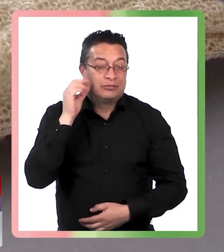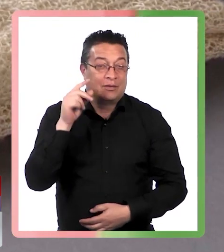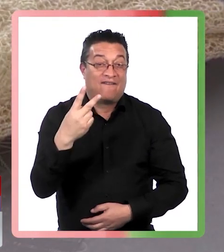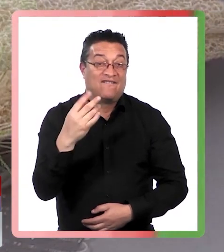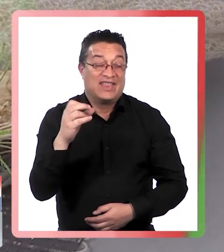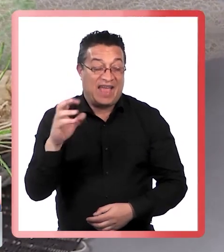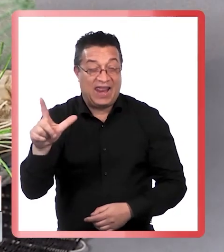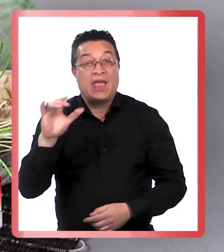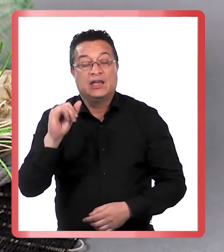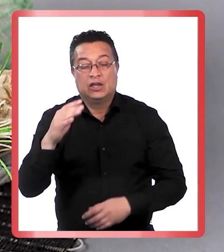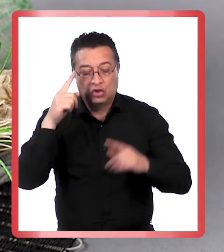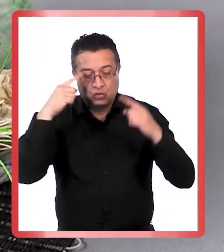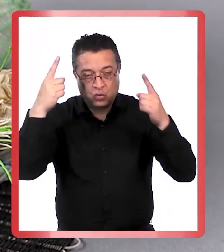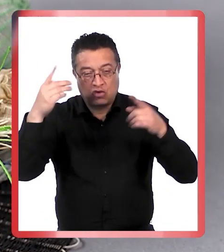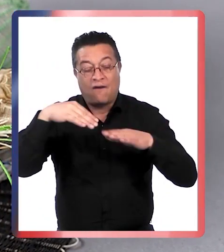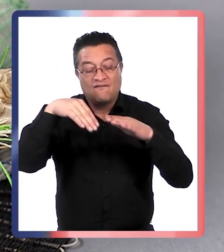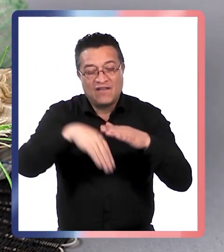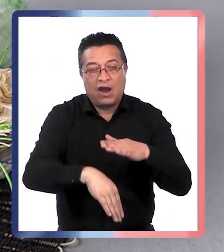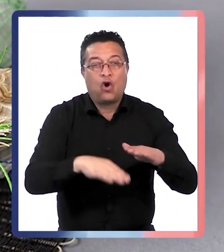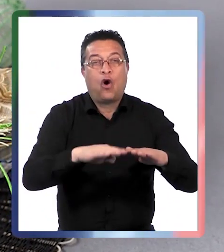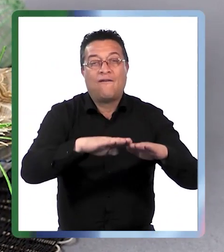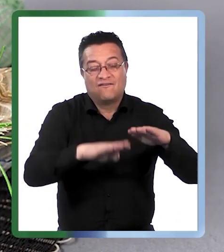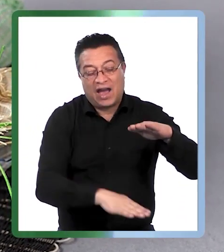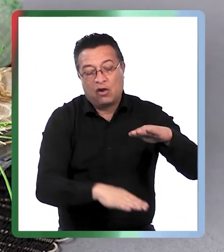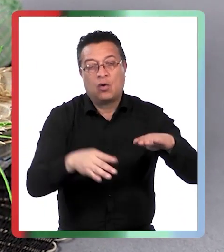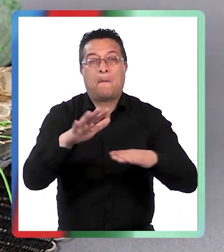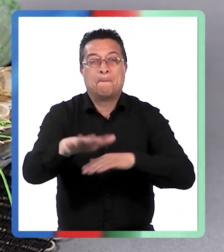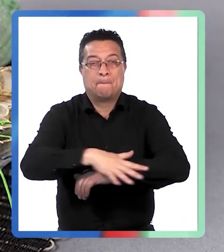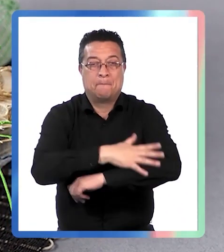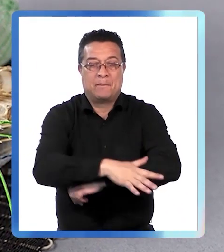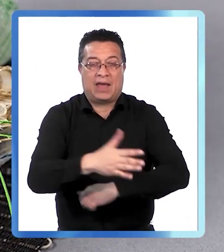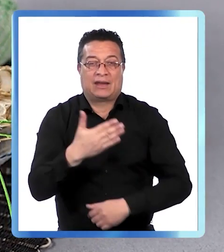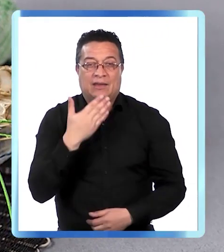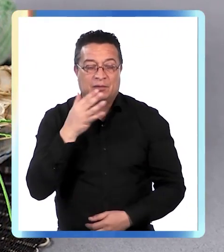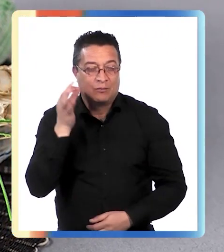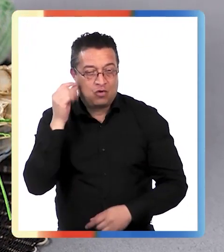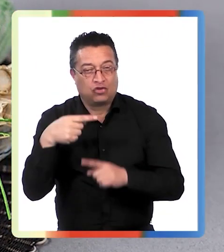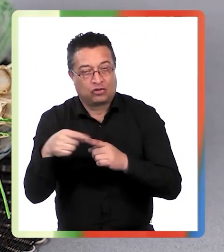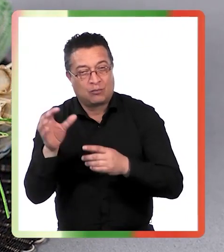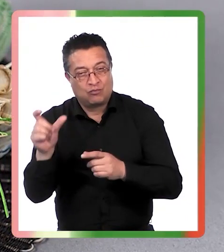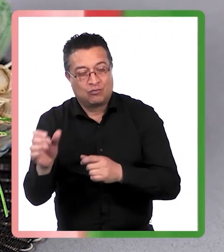Reyes Vidal y Sueño bajo el mar de Gilda Díaz Salas